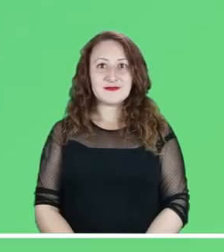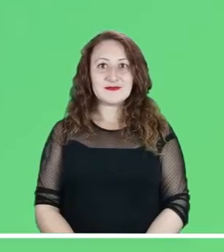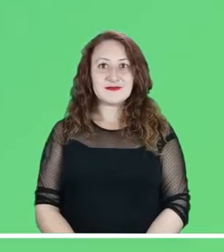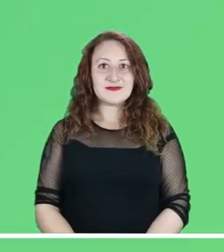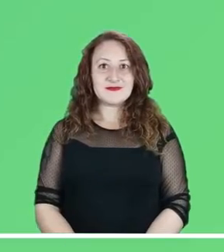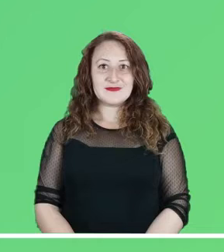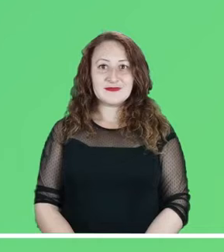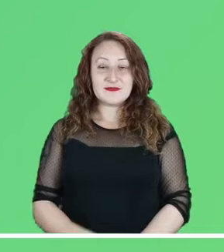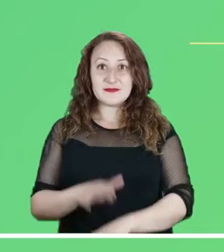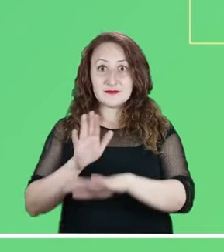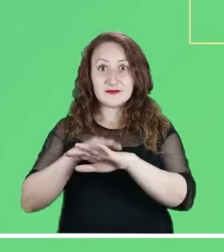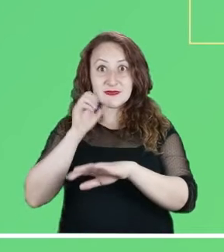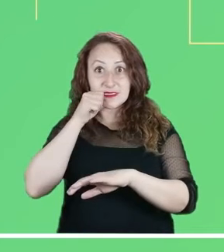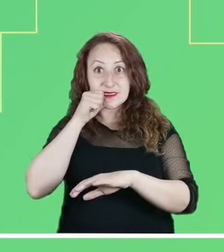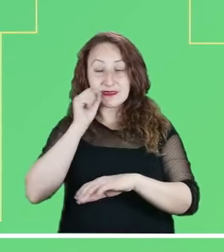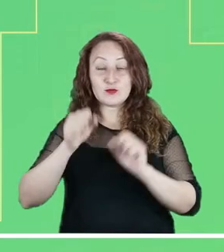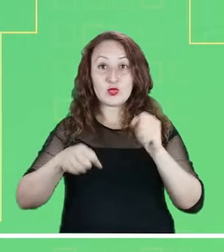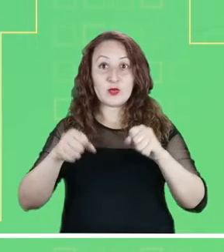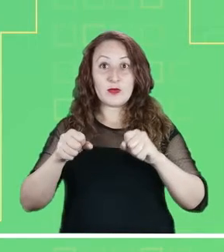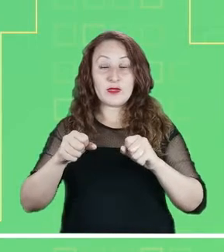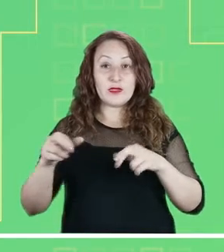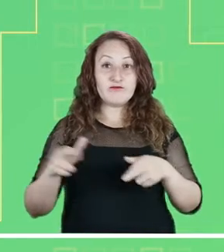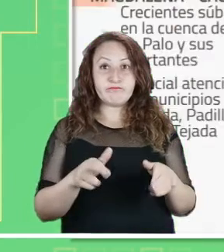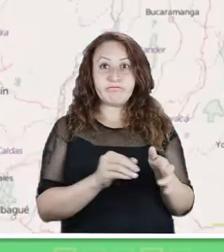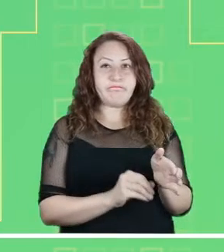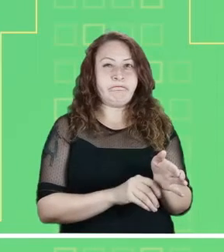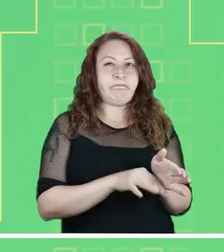Veamos ahora las alertas que se encuentran activas.